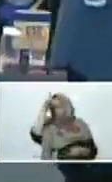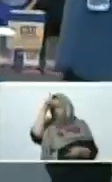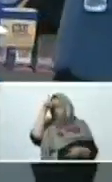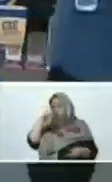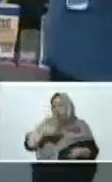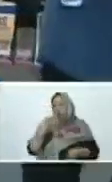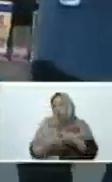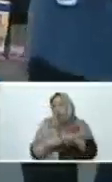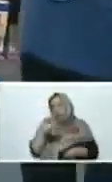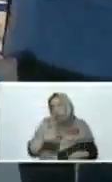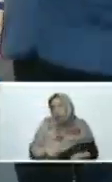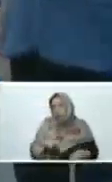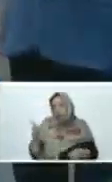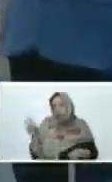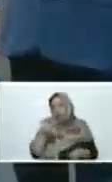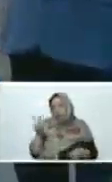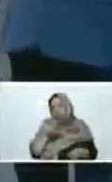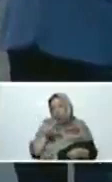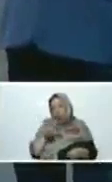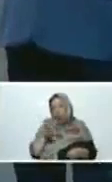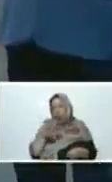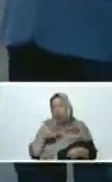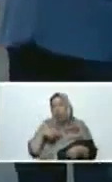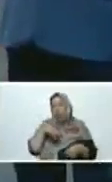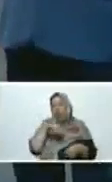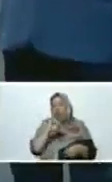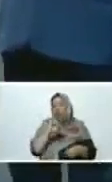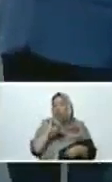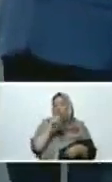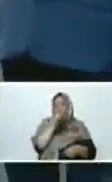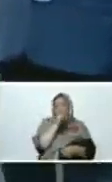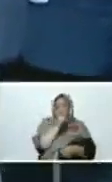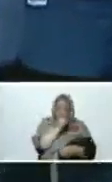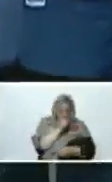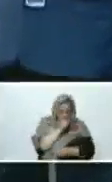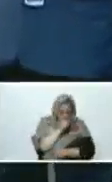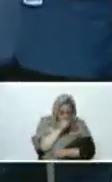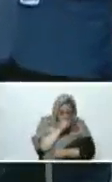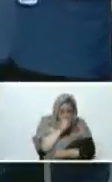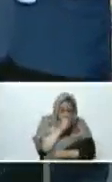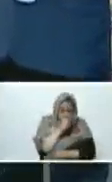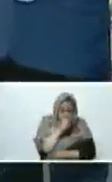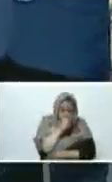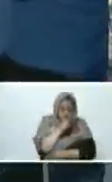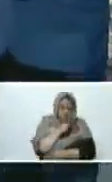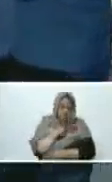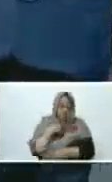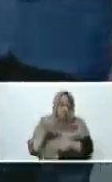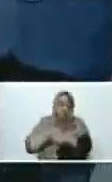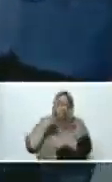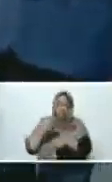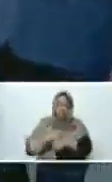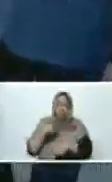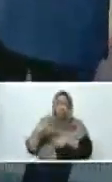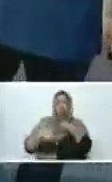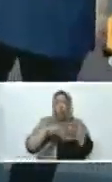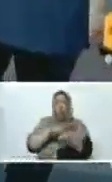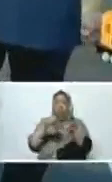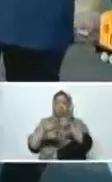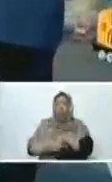100% en Venezuela. Y cuesta un tercio. ¿Y quién creó la tecnología? Los trabajadores venezolanos. Sustituyendo